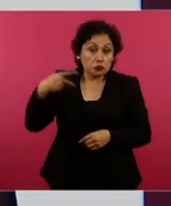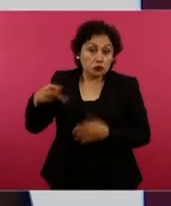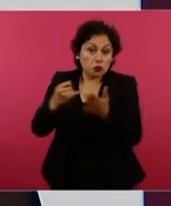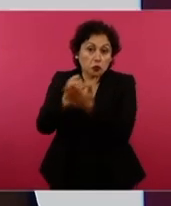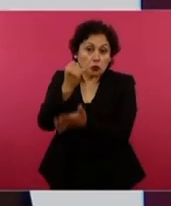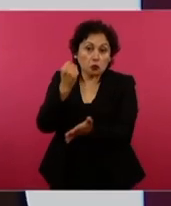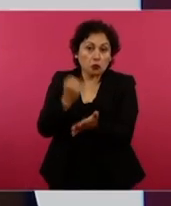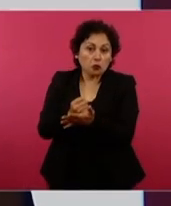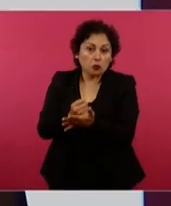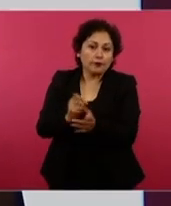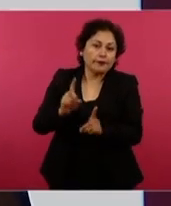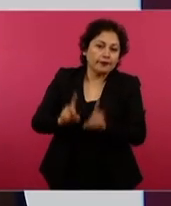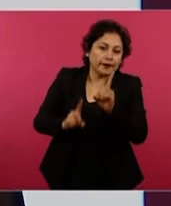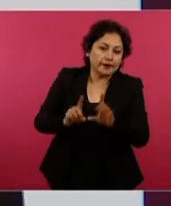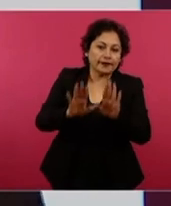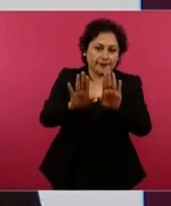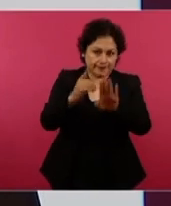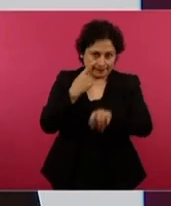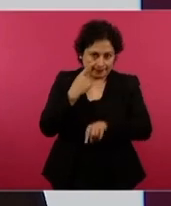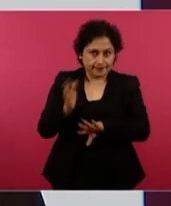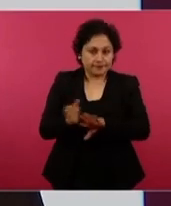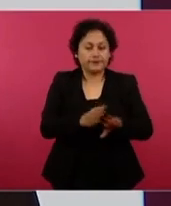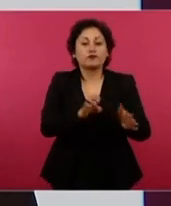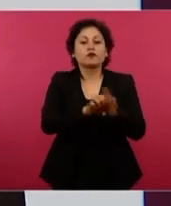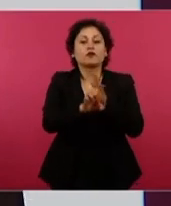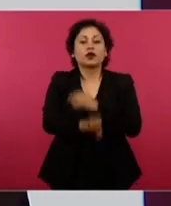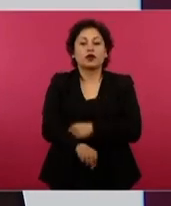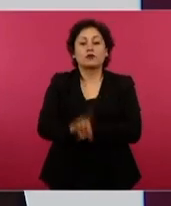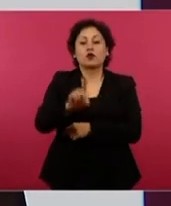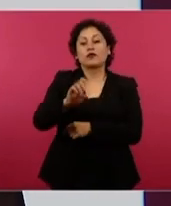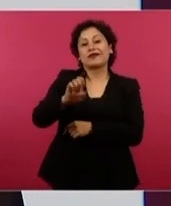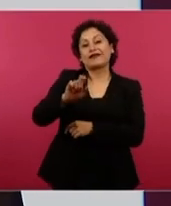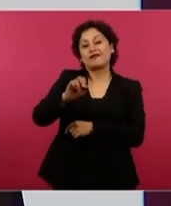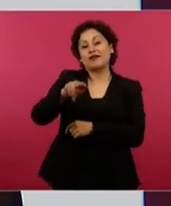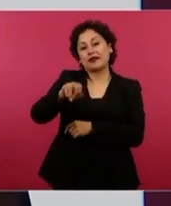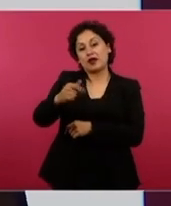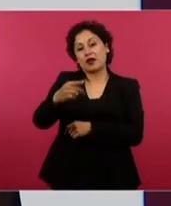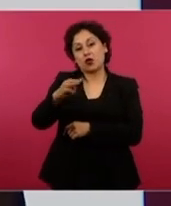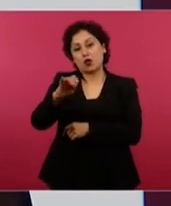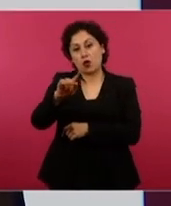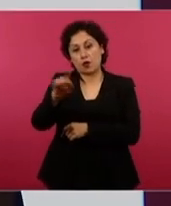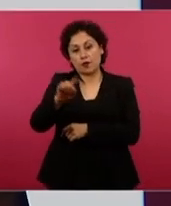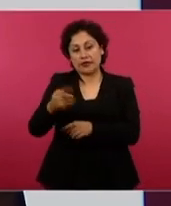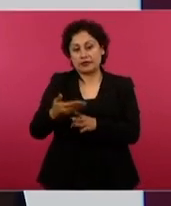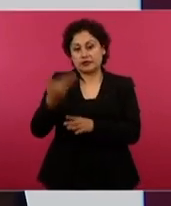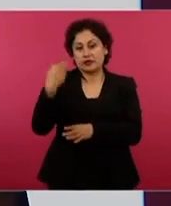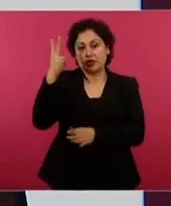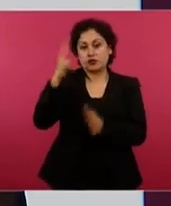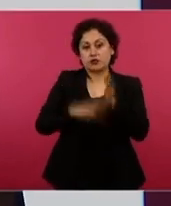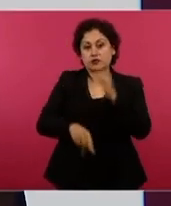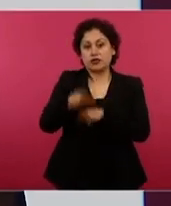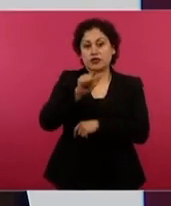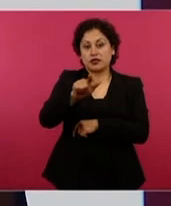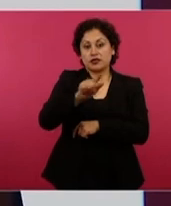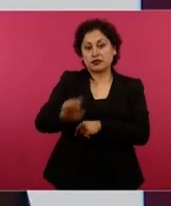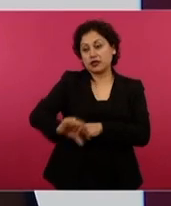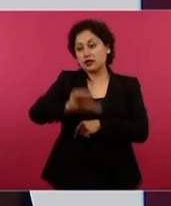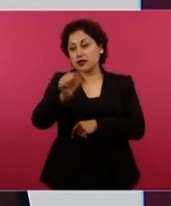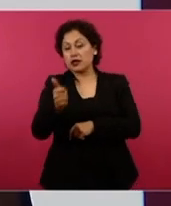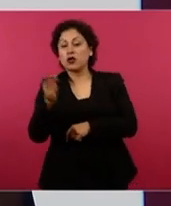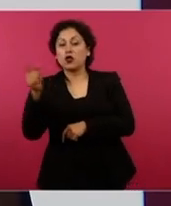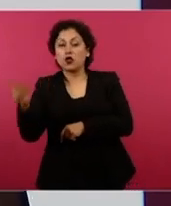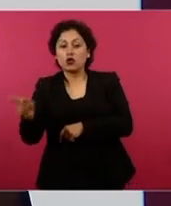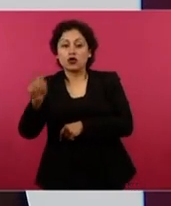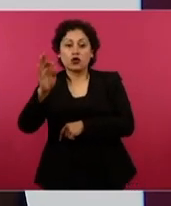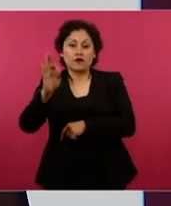Veamos el caso de Delfinas Gómez, quien como candidata al gobierno del Estado de México en 2017 fue atacada por Felipe Calderón, Ricardo